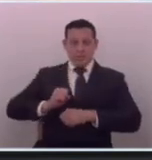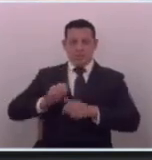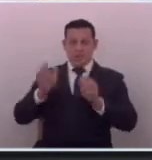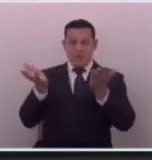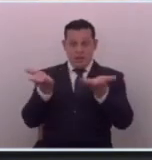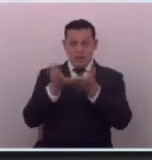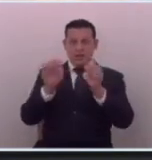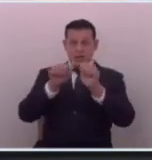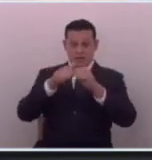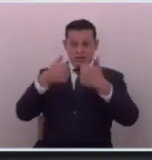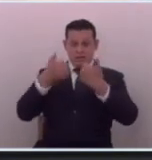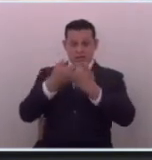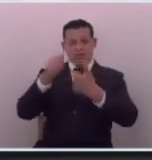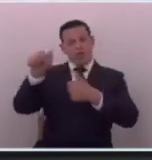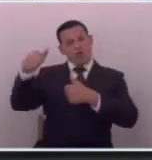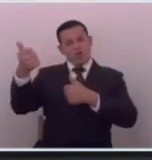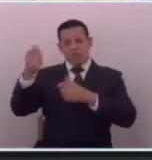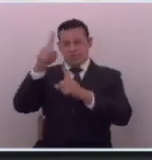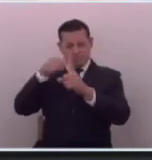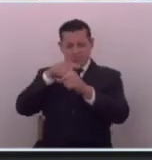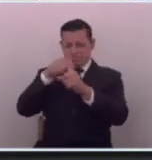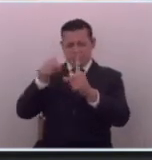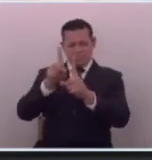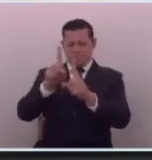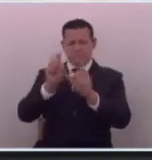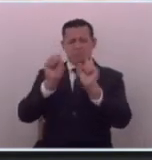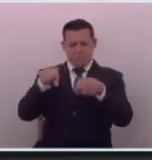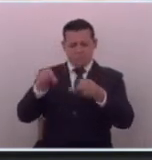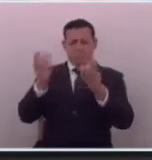asociación hagan otra no es prohibido que haya otra